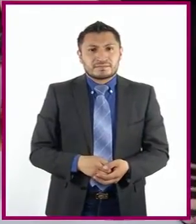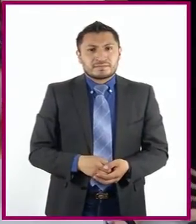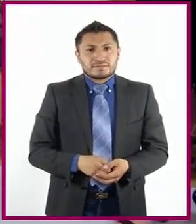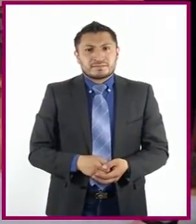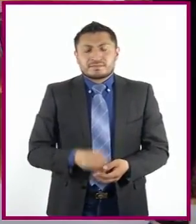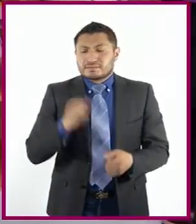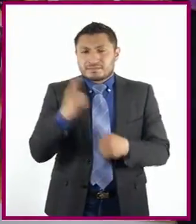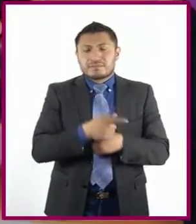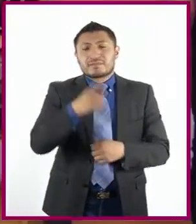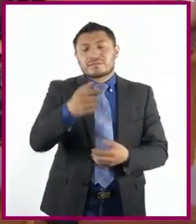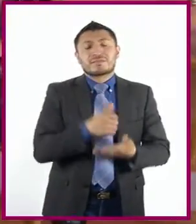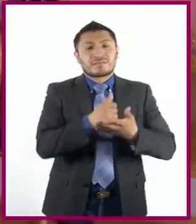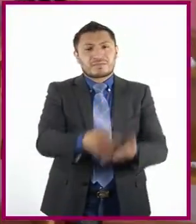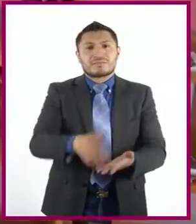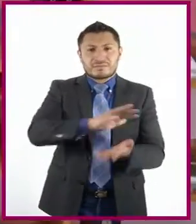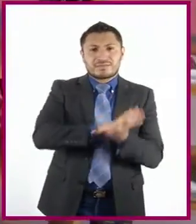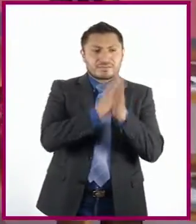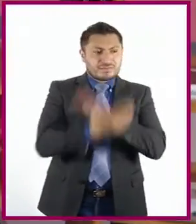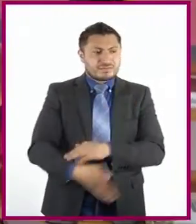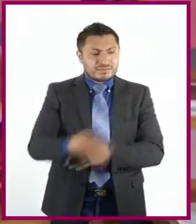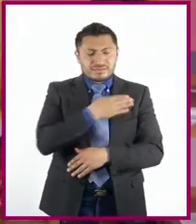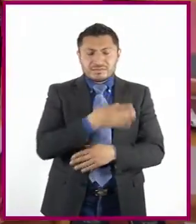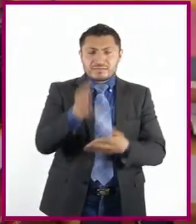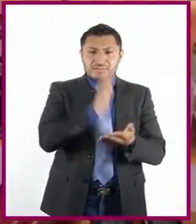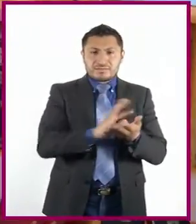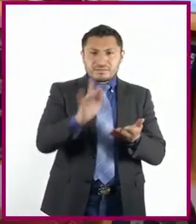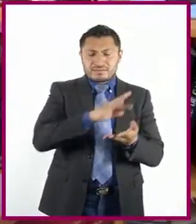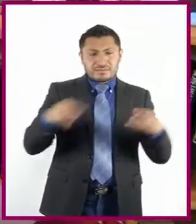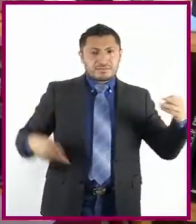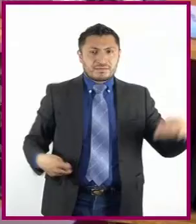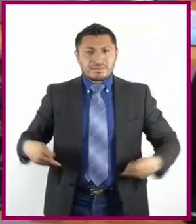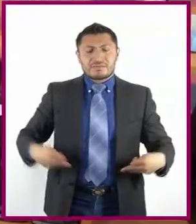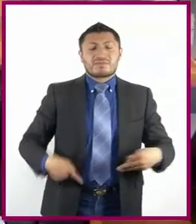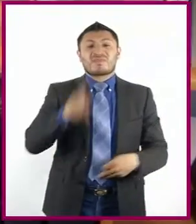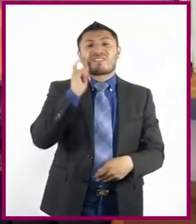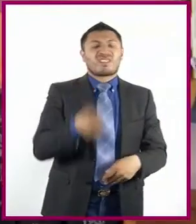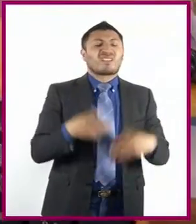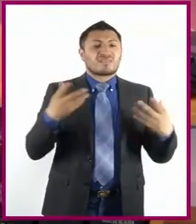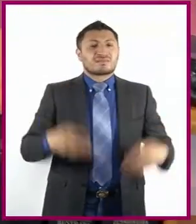Algo que te ayudará a convertirte en un buen lector de teatro es lo siguiente.